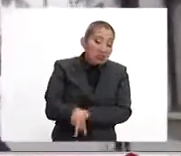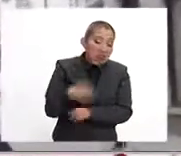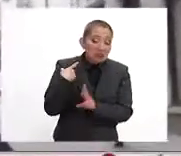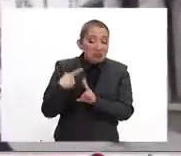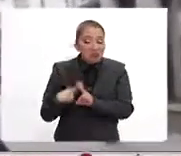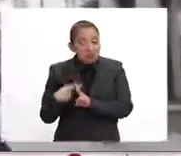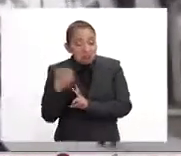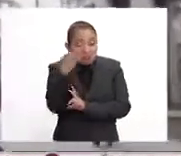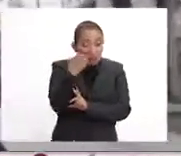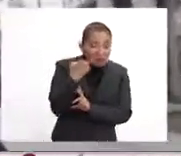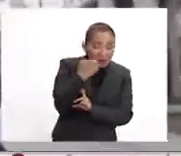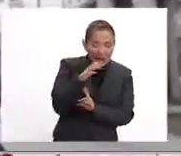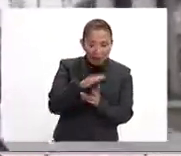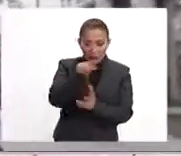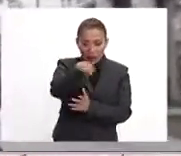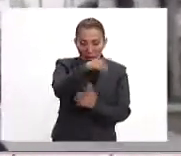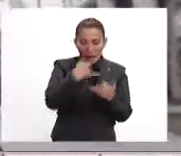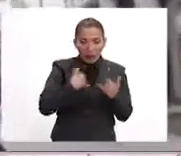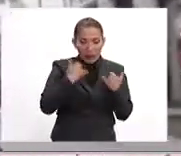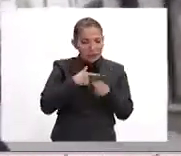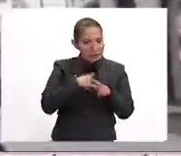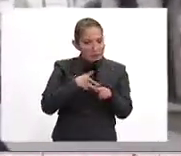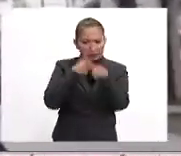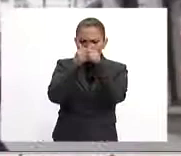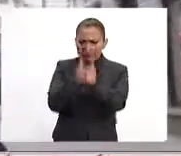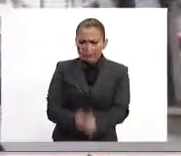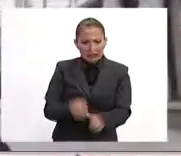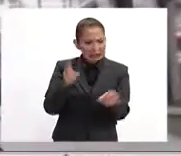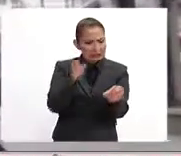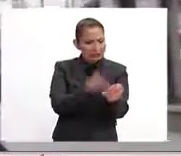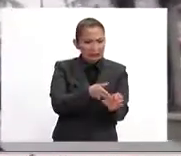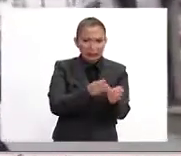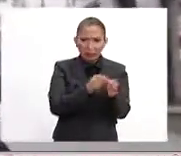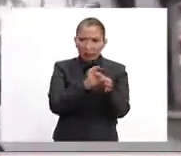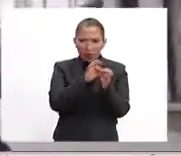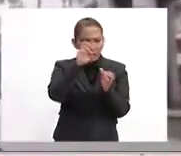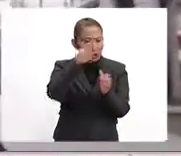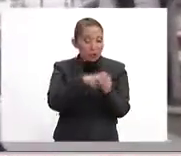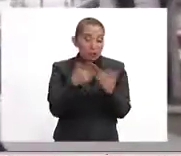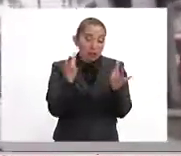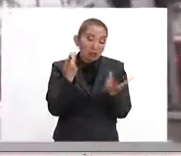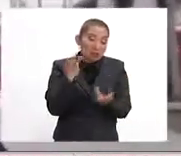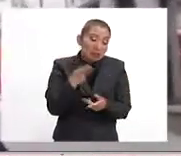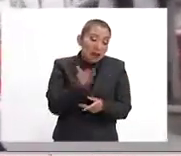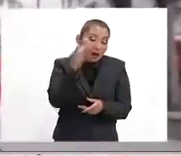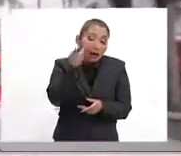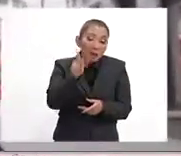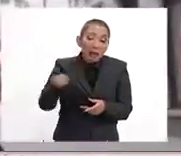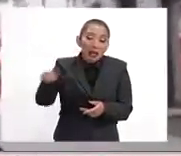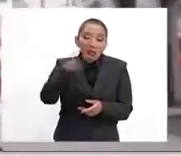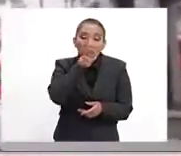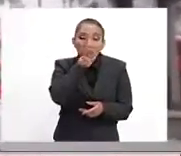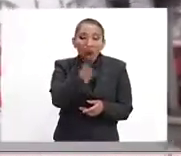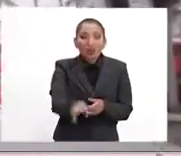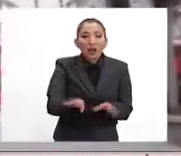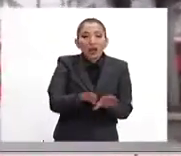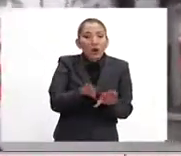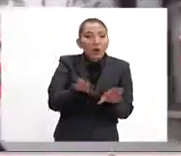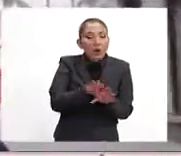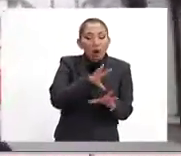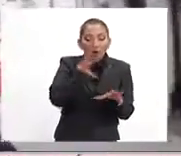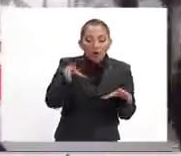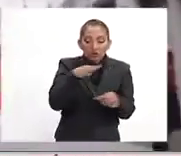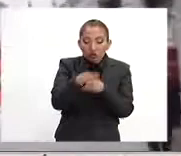cumple, la mayor parte de los jóvenes desea la permanencia del Reino Unido en la Unión Europea, pero veremos cómo se dan los resultados y cómo queda